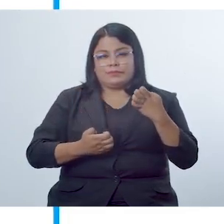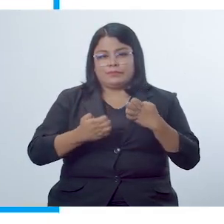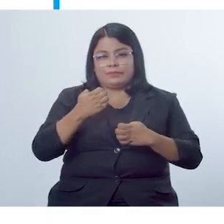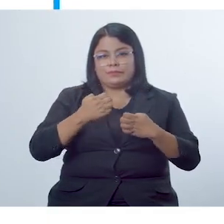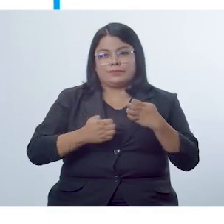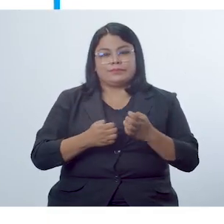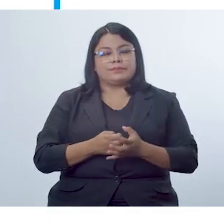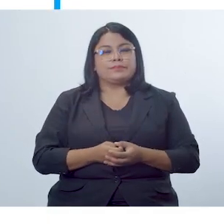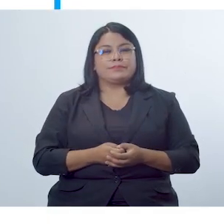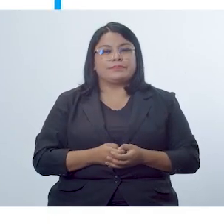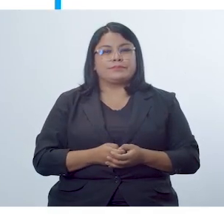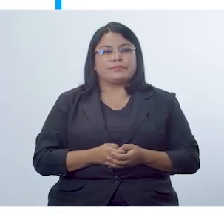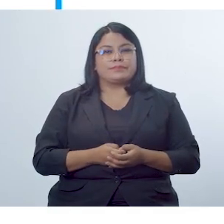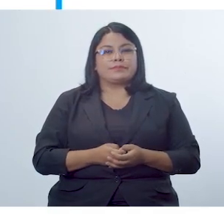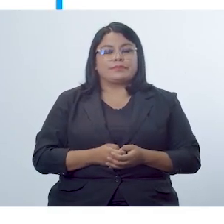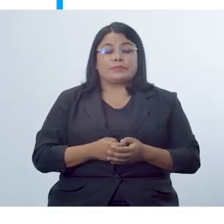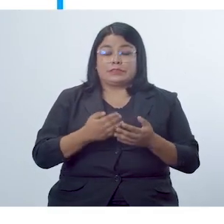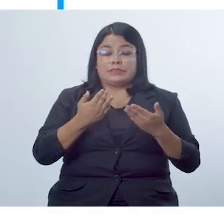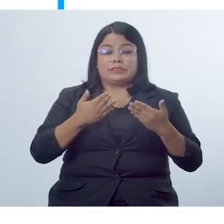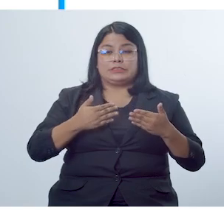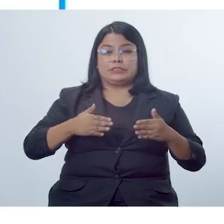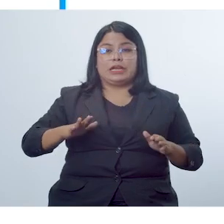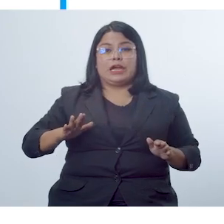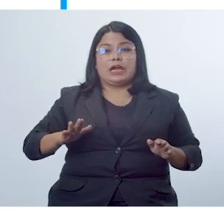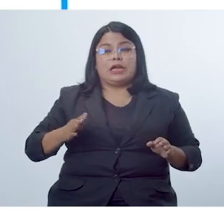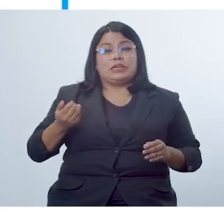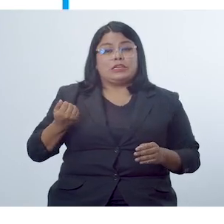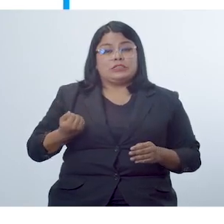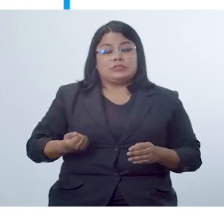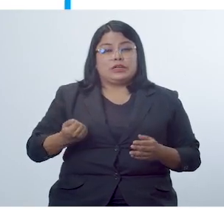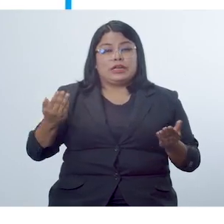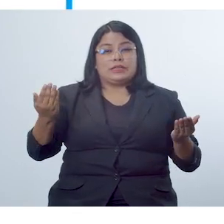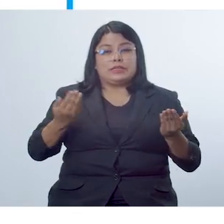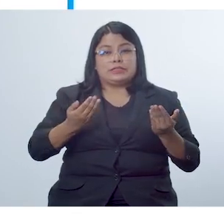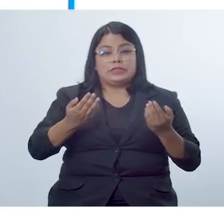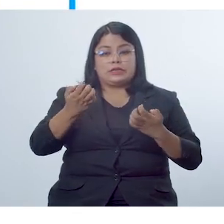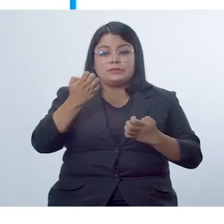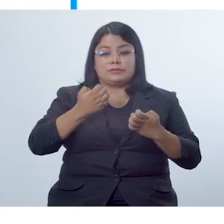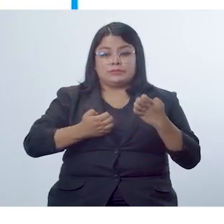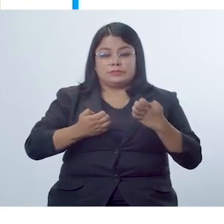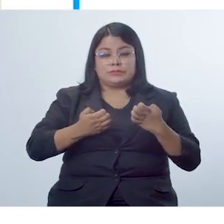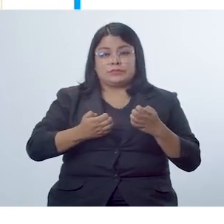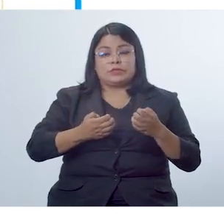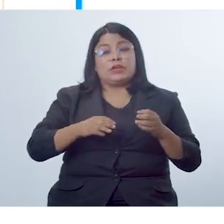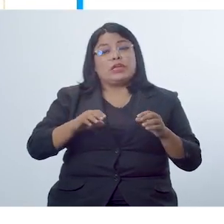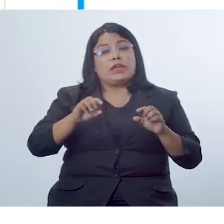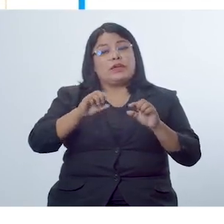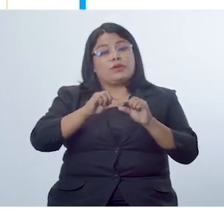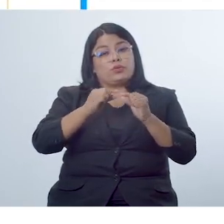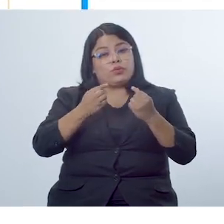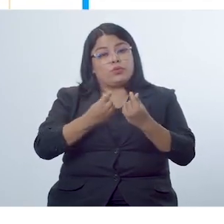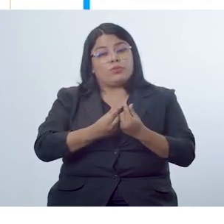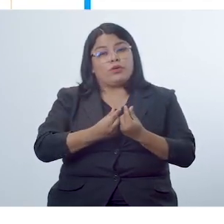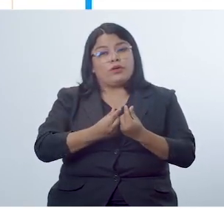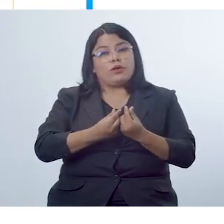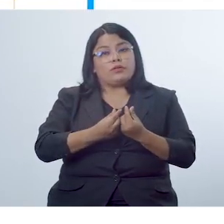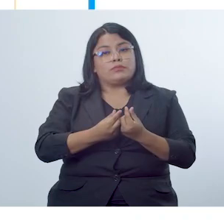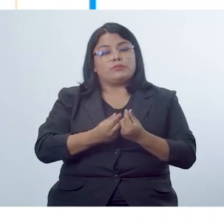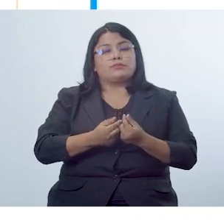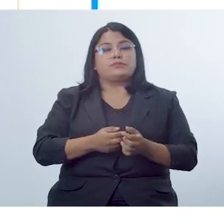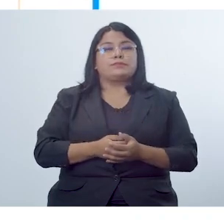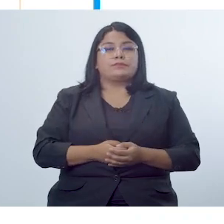Autoevaluación Una vez que el estudiantado ha hecho una coevaluación de su trabajo debe